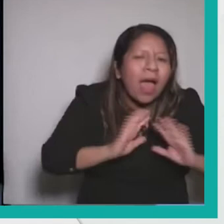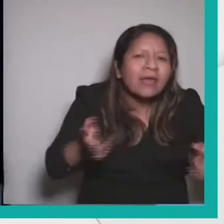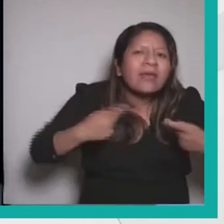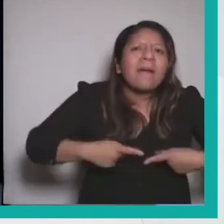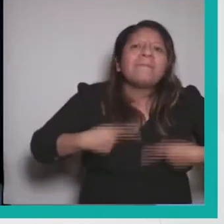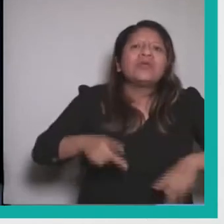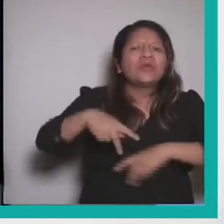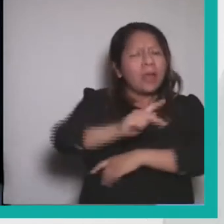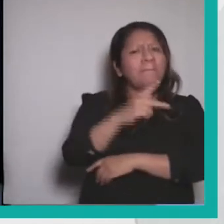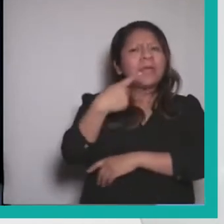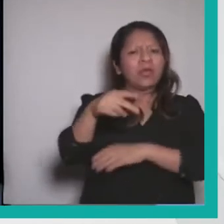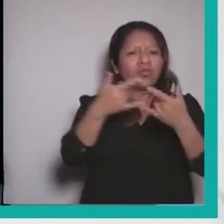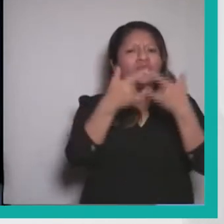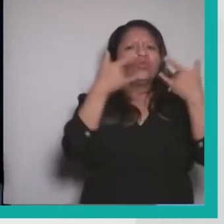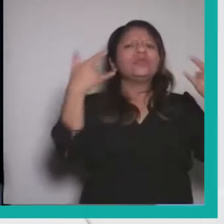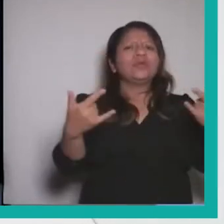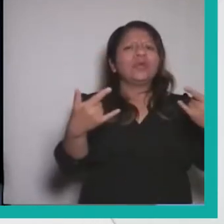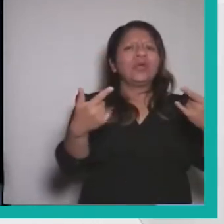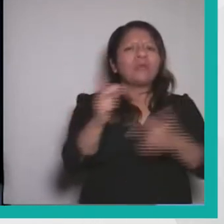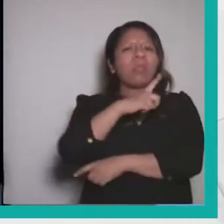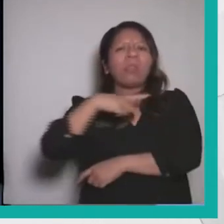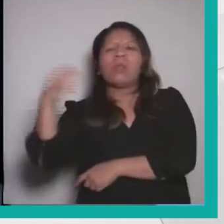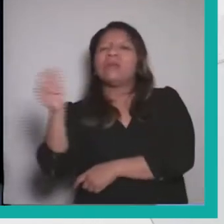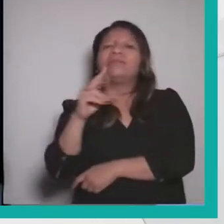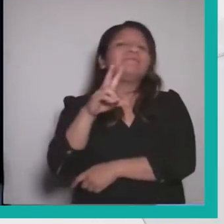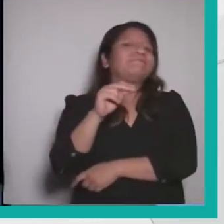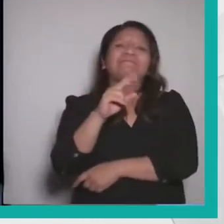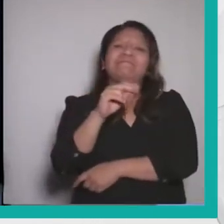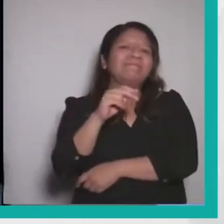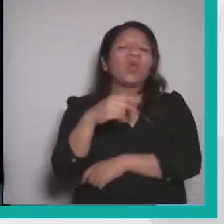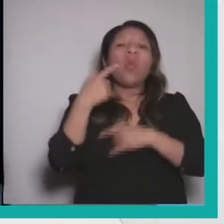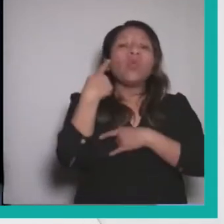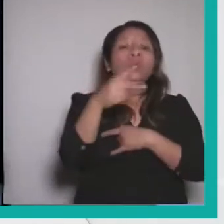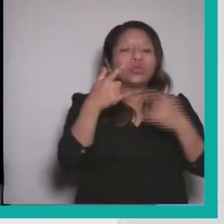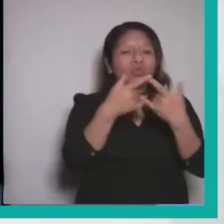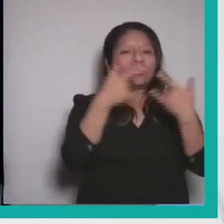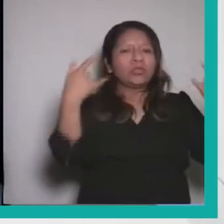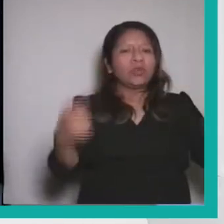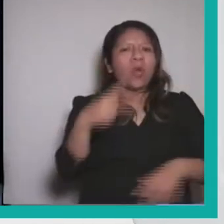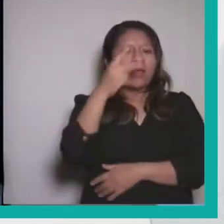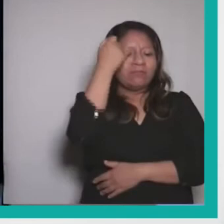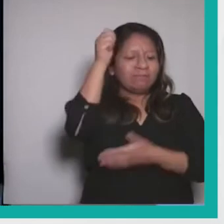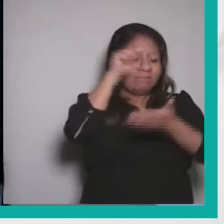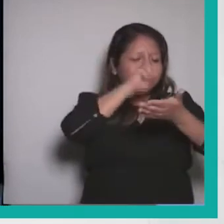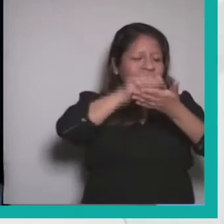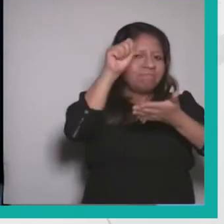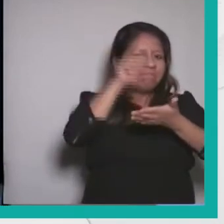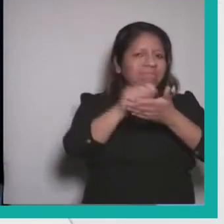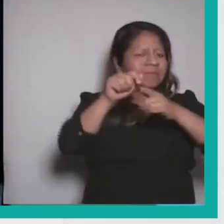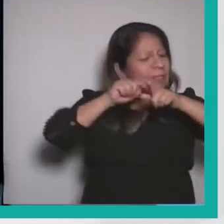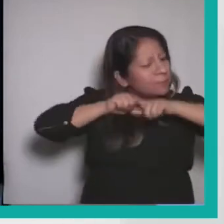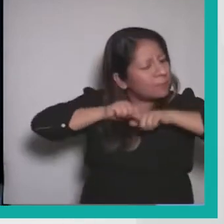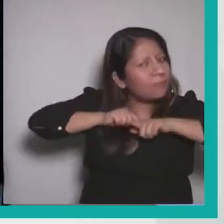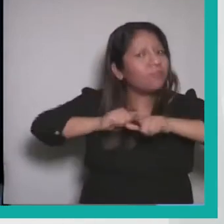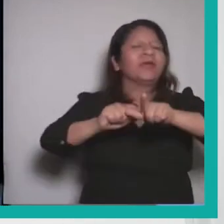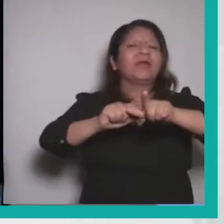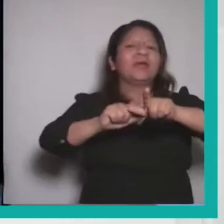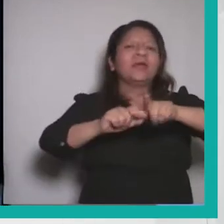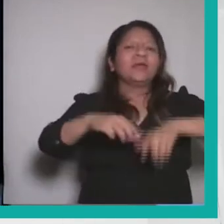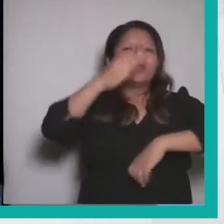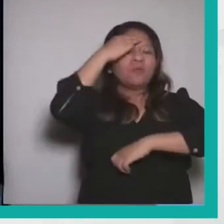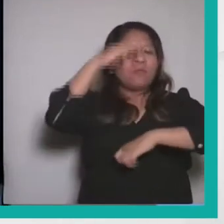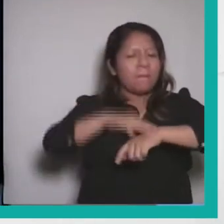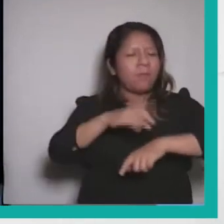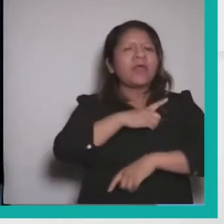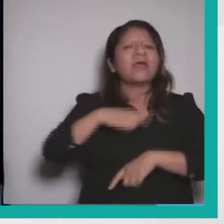historias no pueden dejarse ir, no pueden morir. Su pluma debe mantenerse viva, su